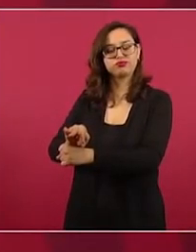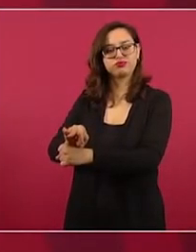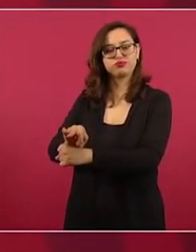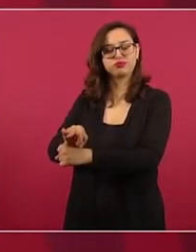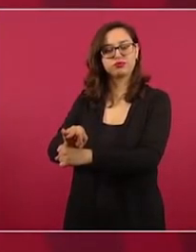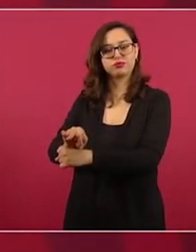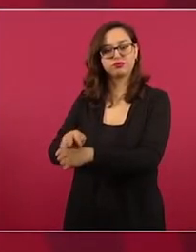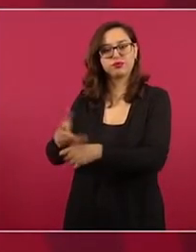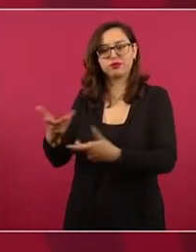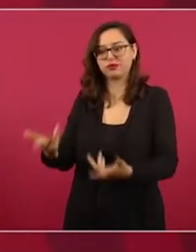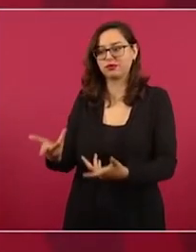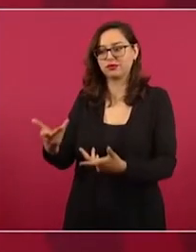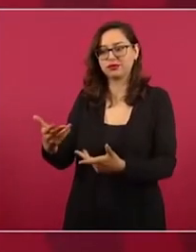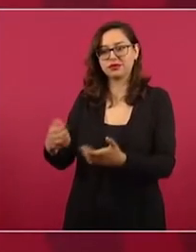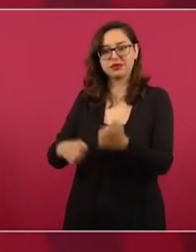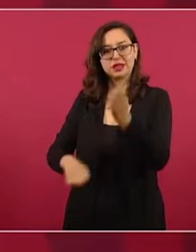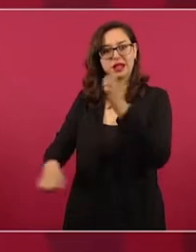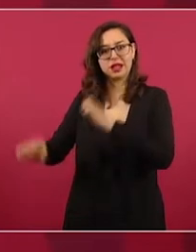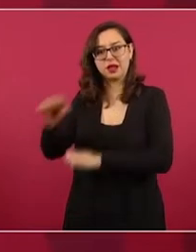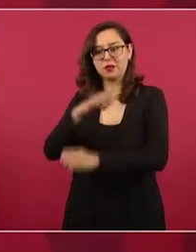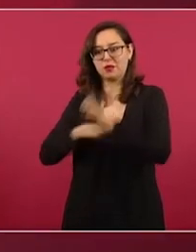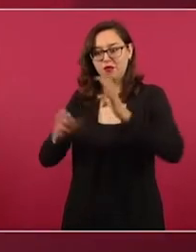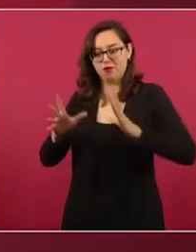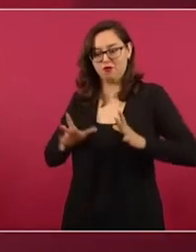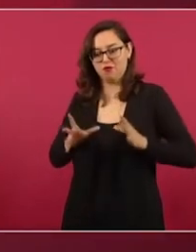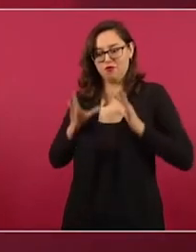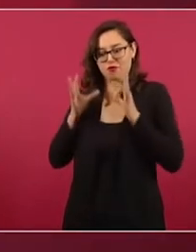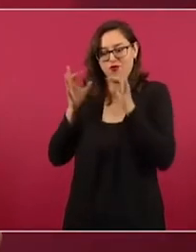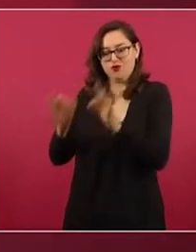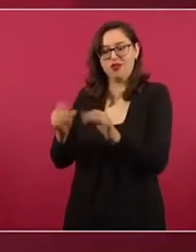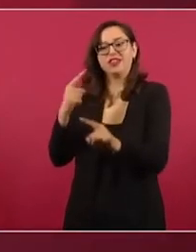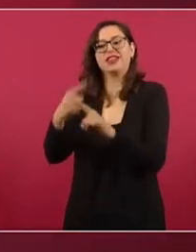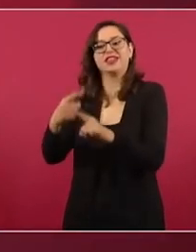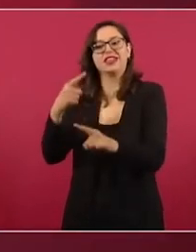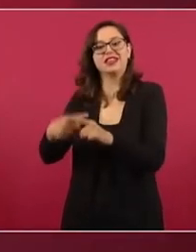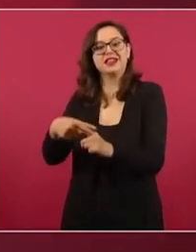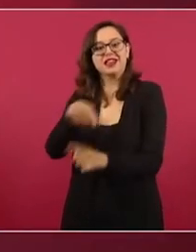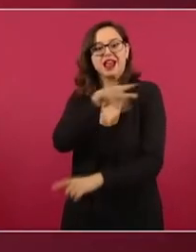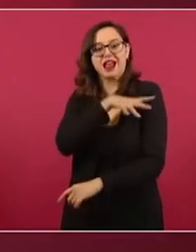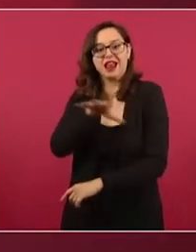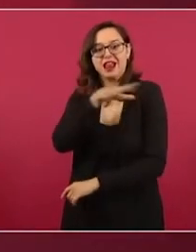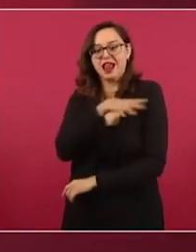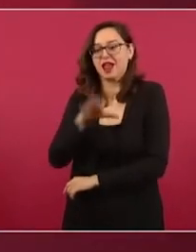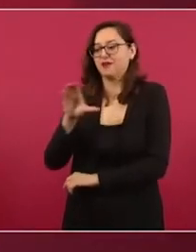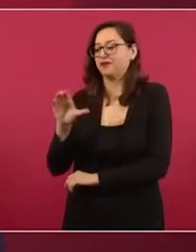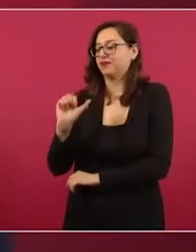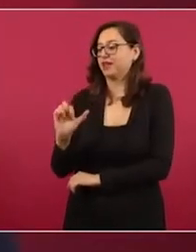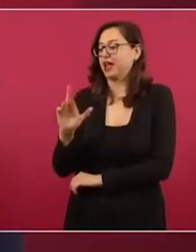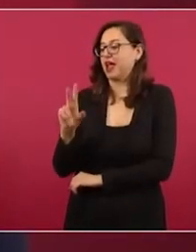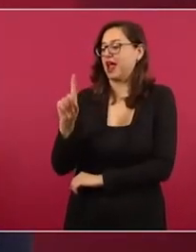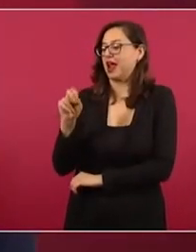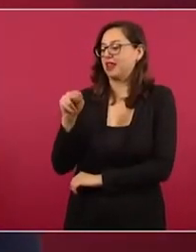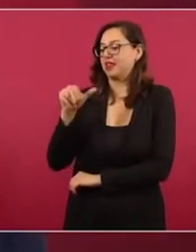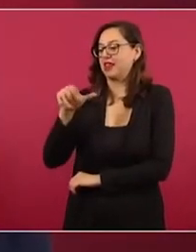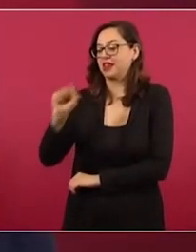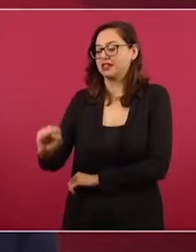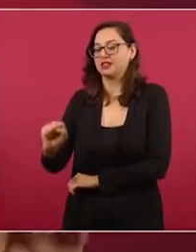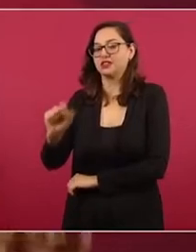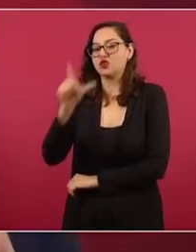Esa empresa la creó el general Cárdenas, el que nacionaliza